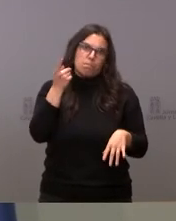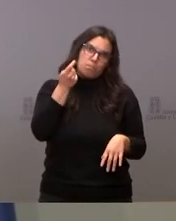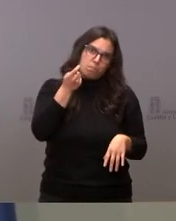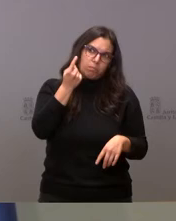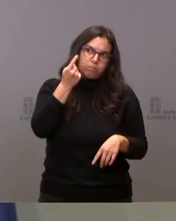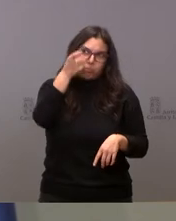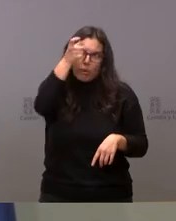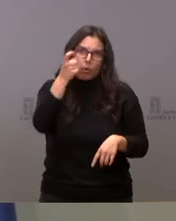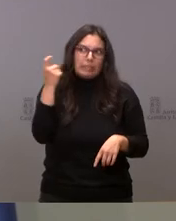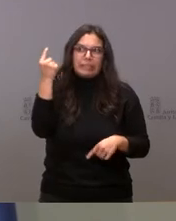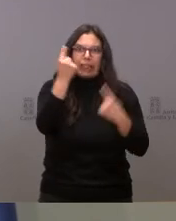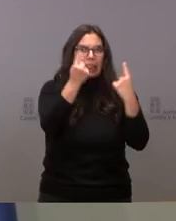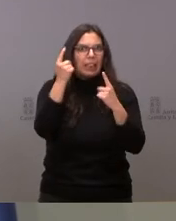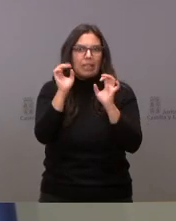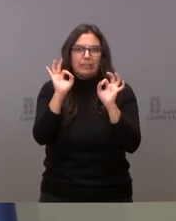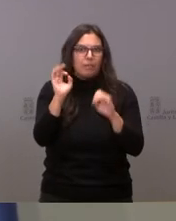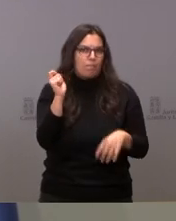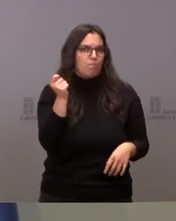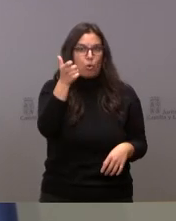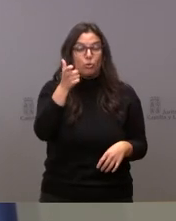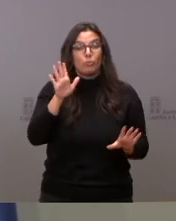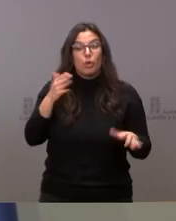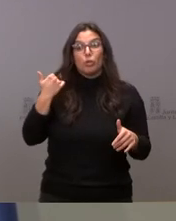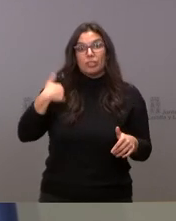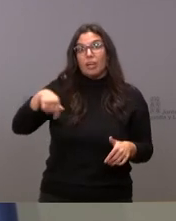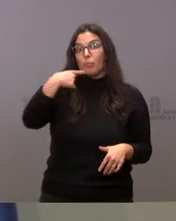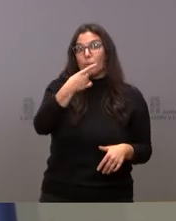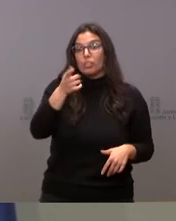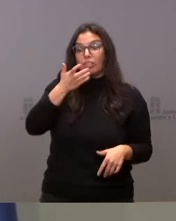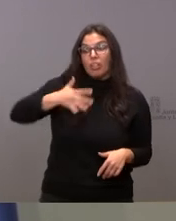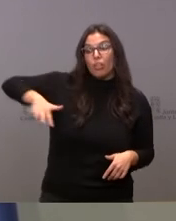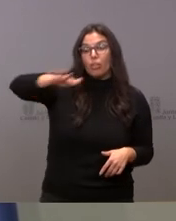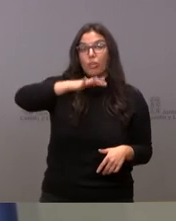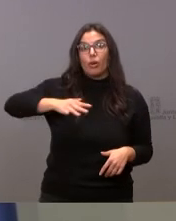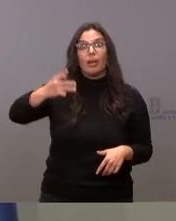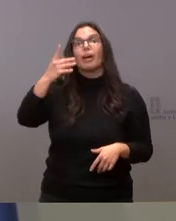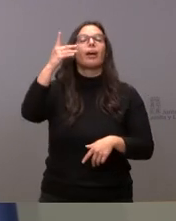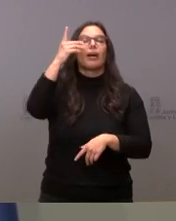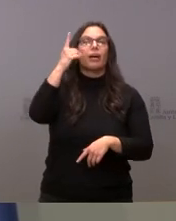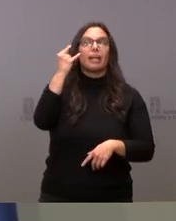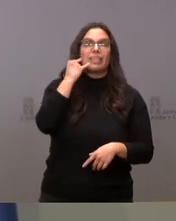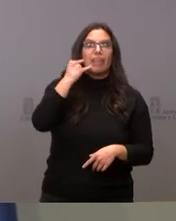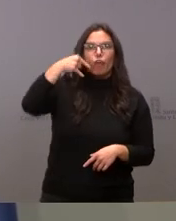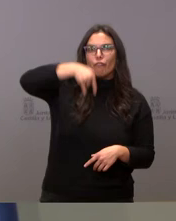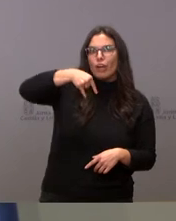pero ya hemos dicho a este respecto que en aquellos sitios donde no haya teléfono fijo ni móvil, pues la